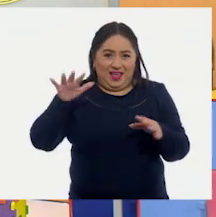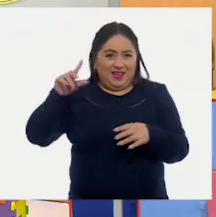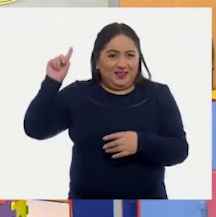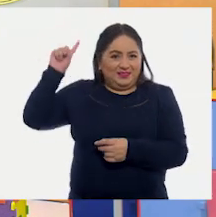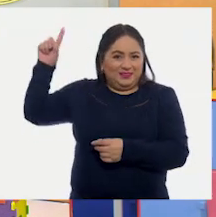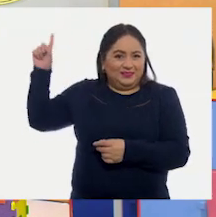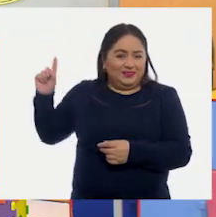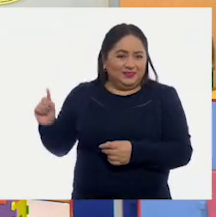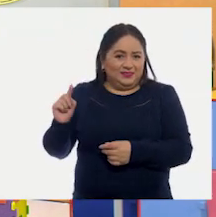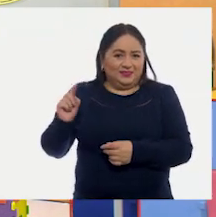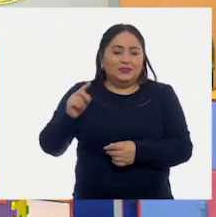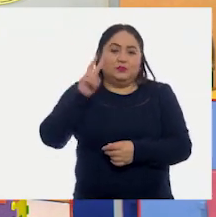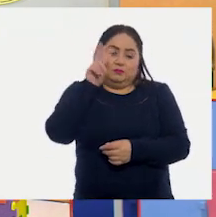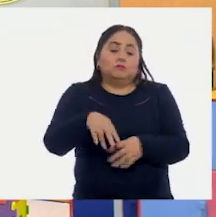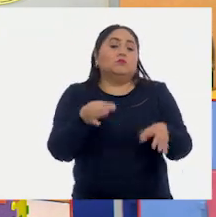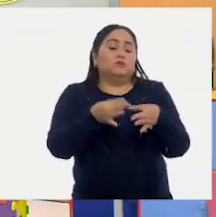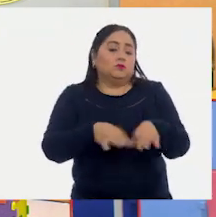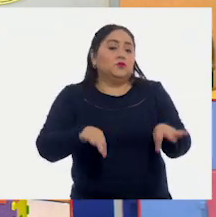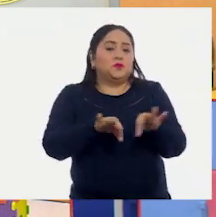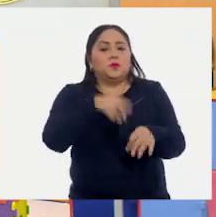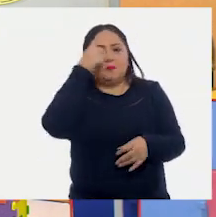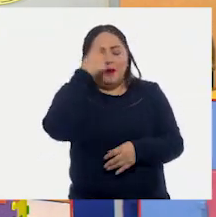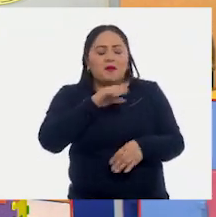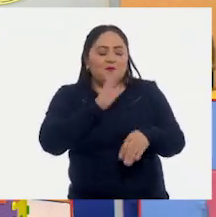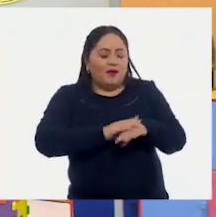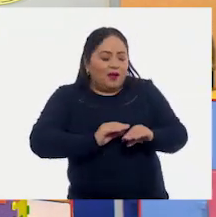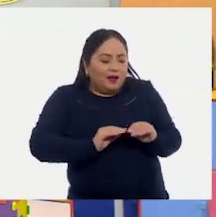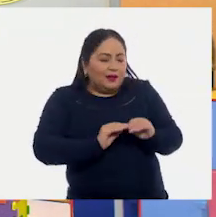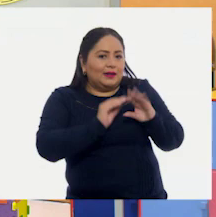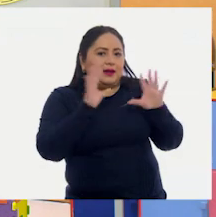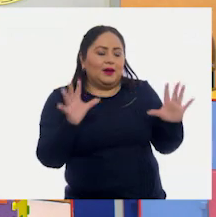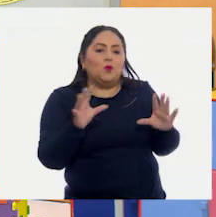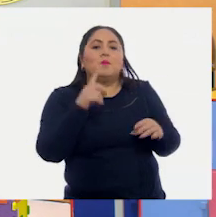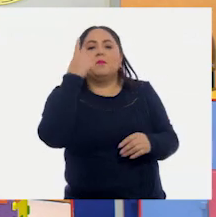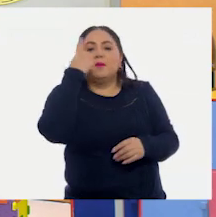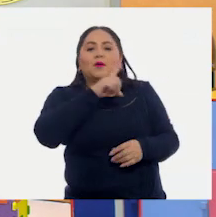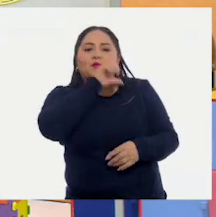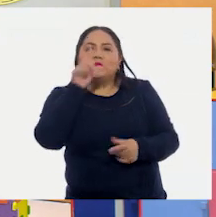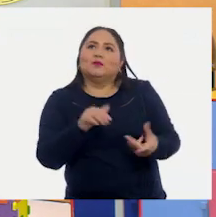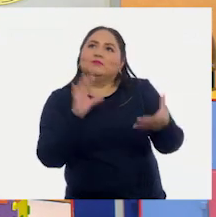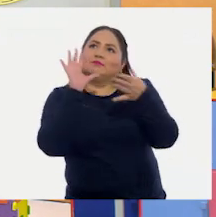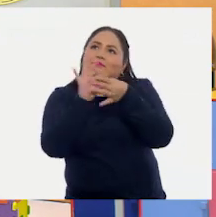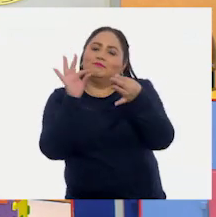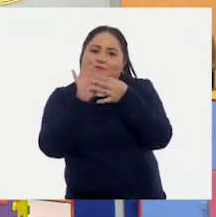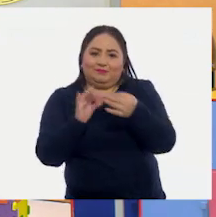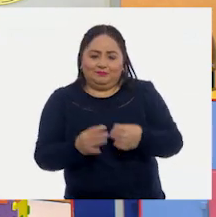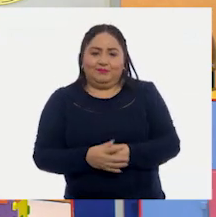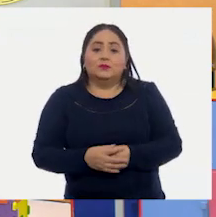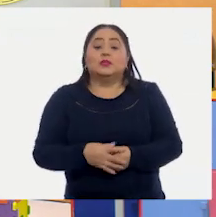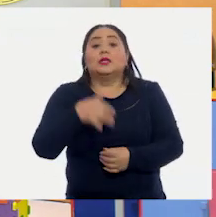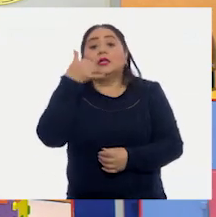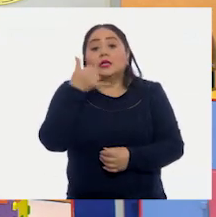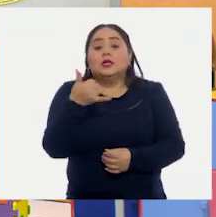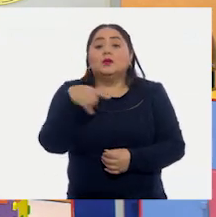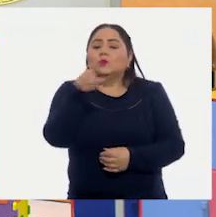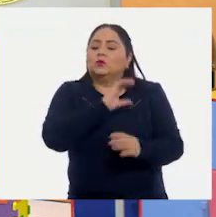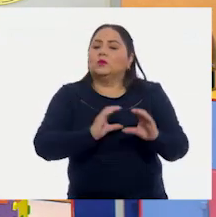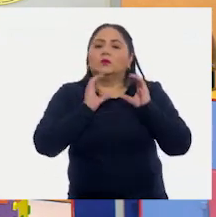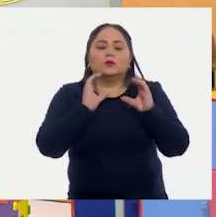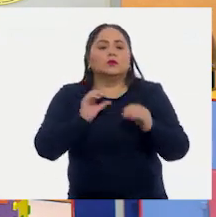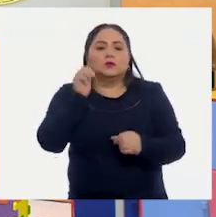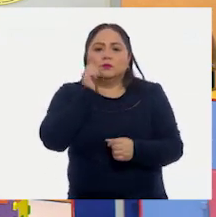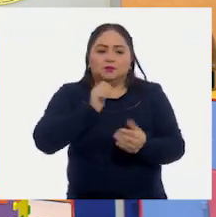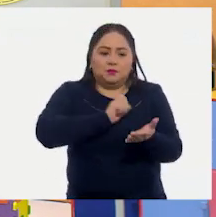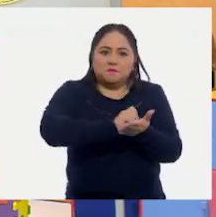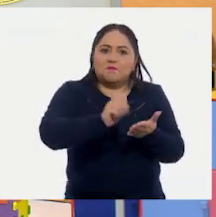que tenemos aquí. Son bien necesarios para que quede claro al momento de dar nuestra explicación. Y cuidar siempre la